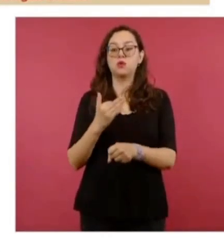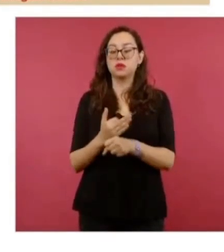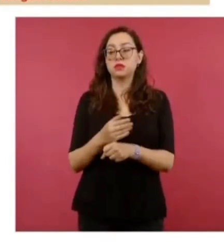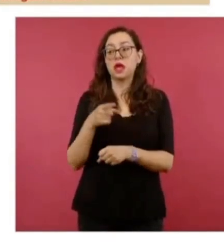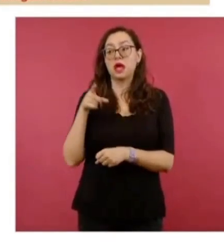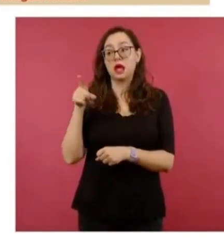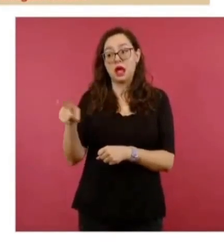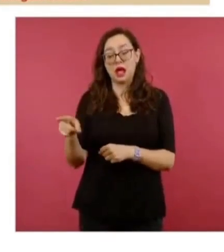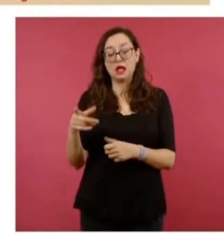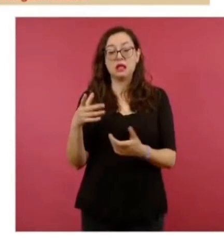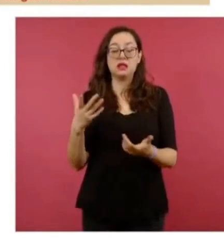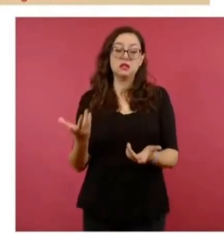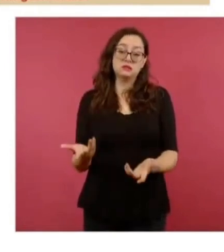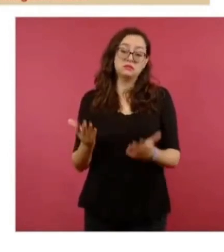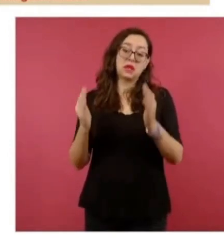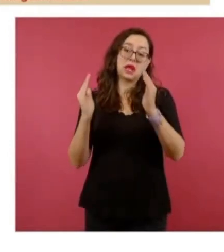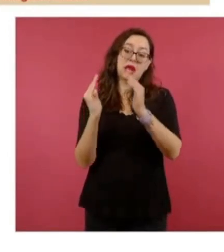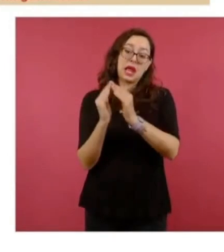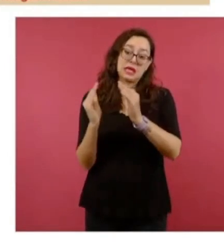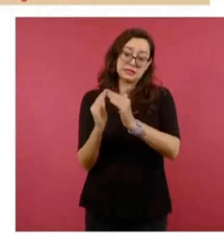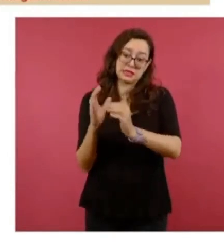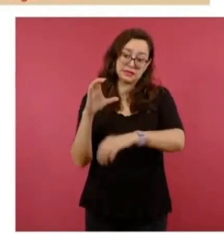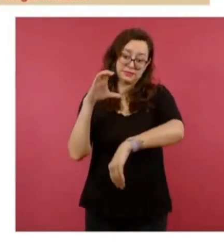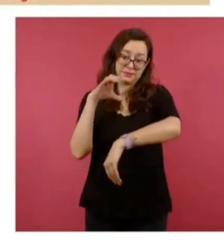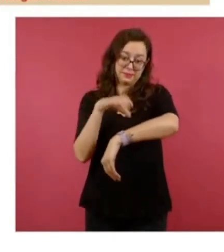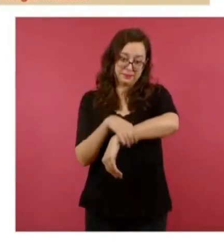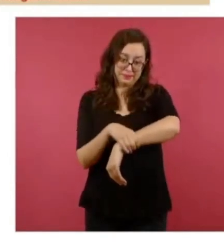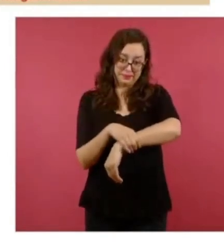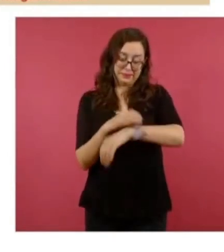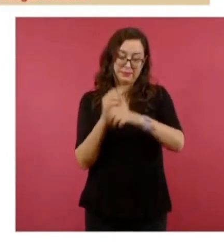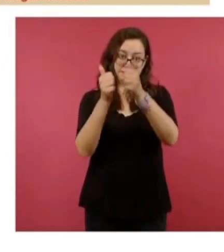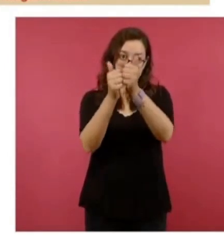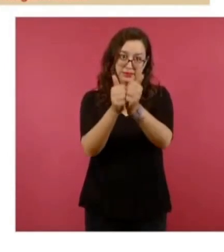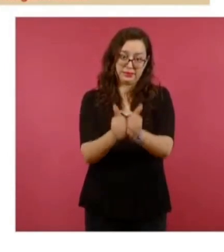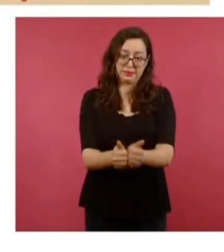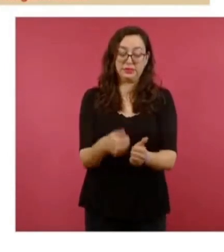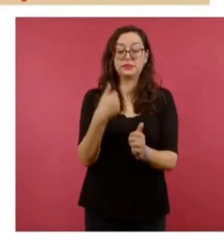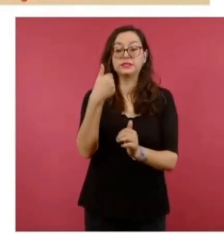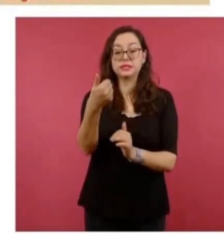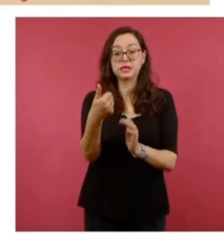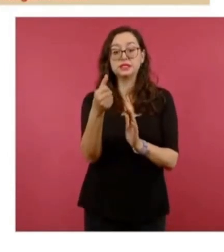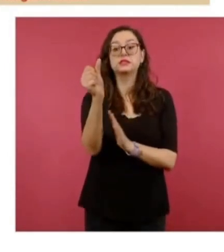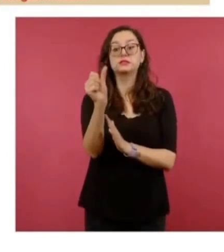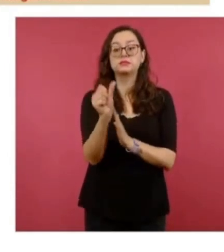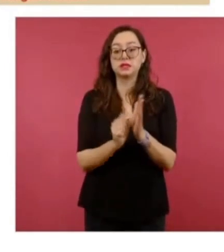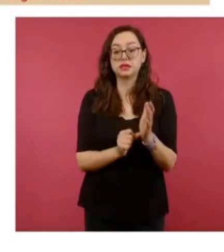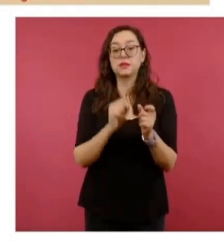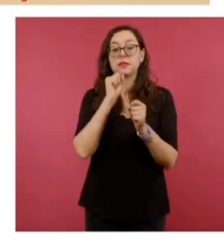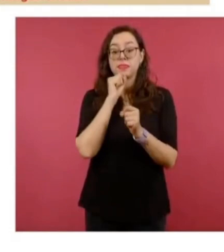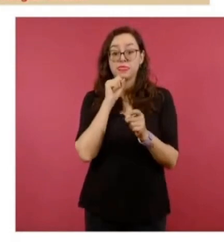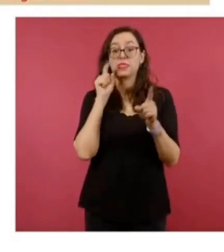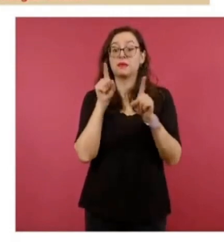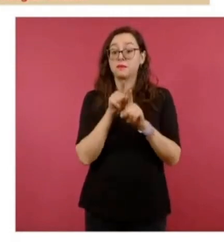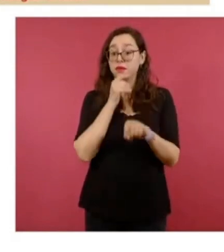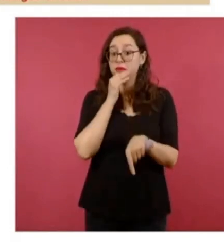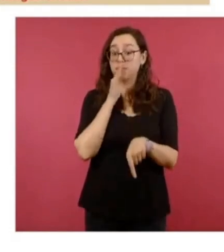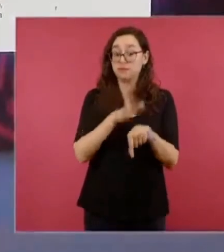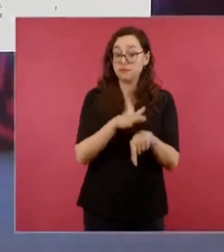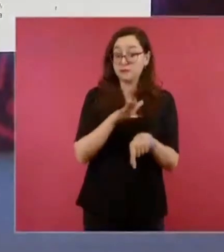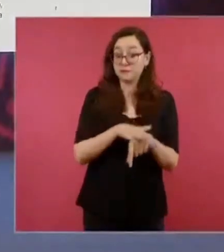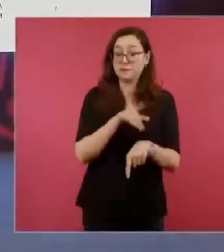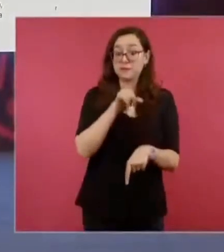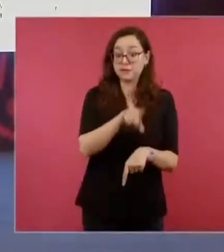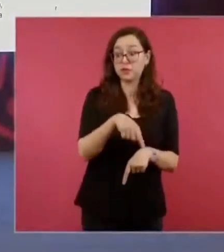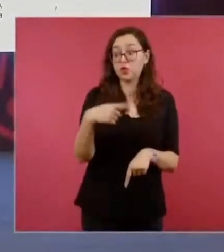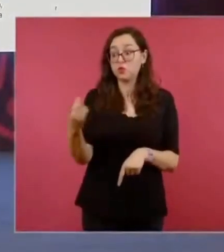domiciliario por seis meses en Cuernavaca, Morelos, y también tiene la instrucción de no molestar a la víctima por